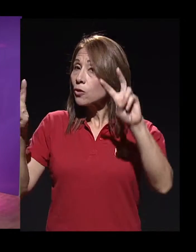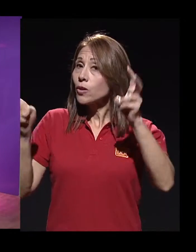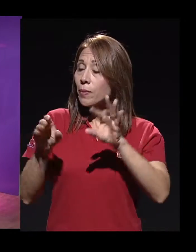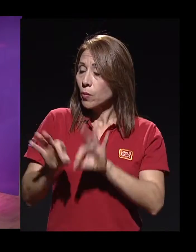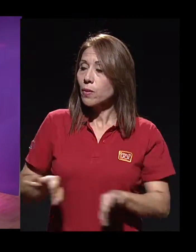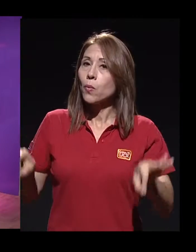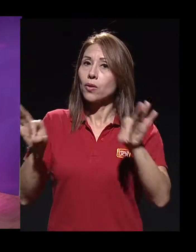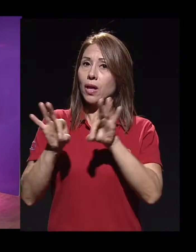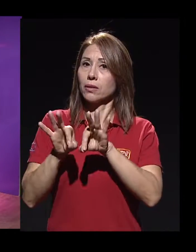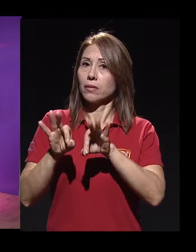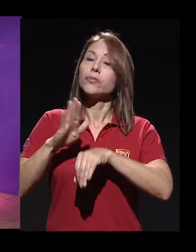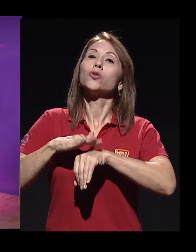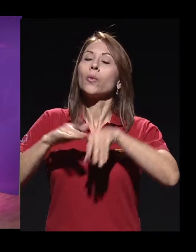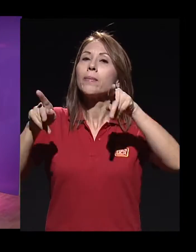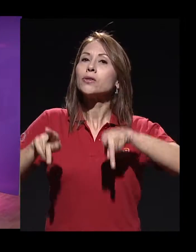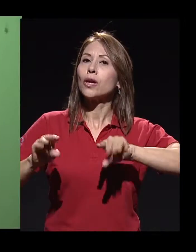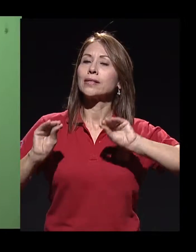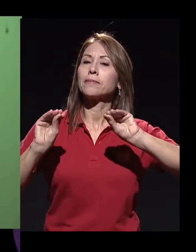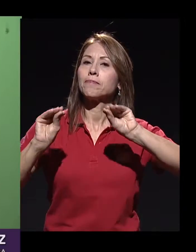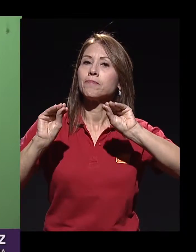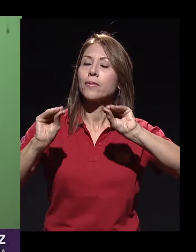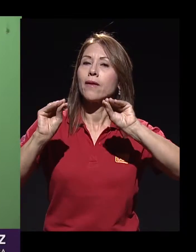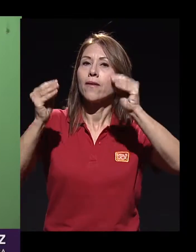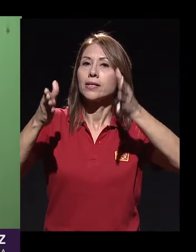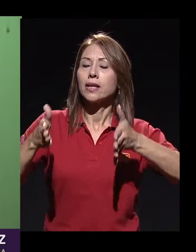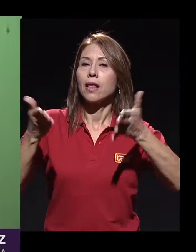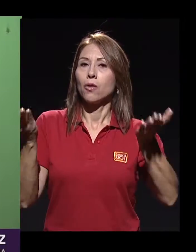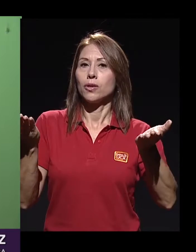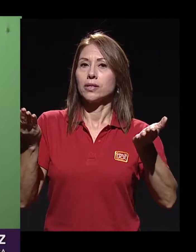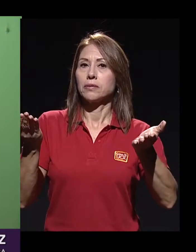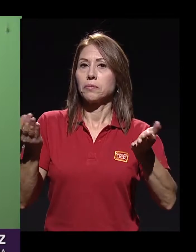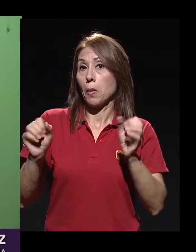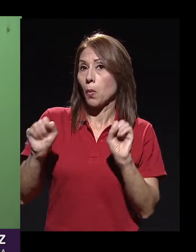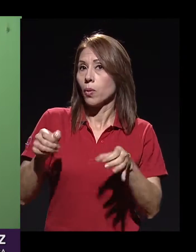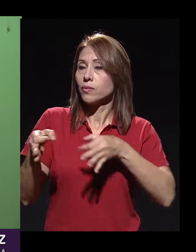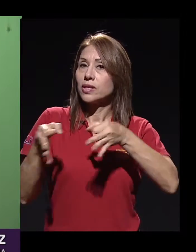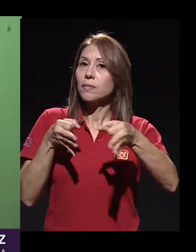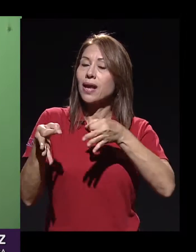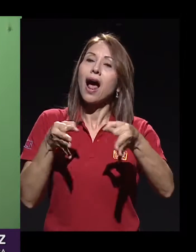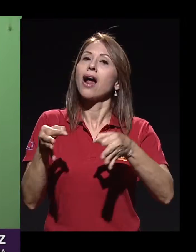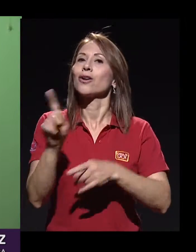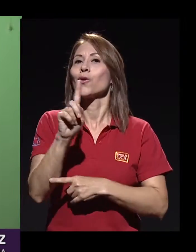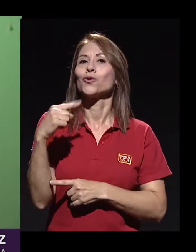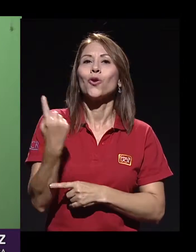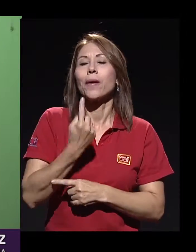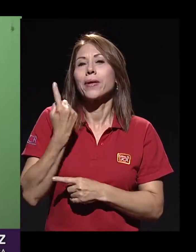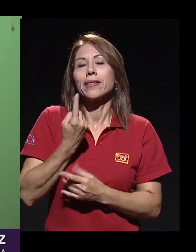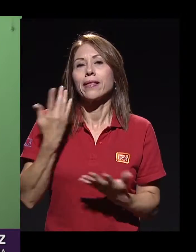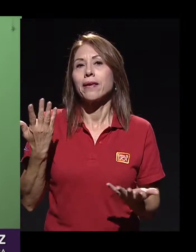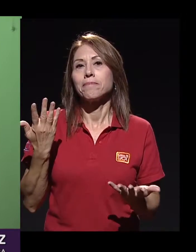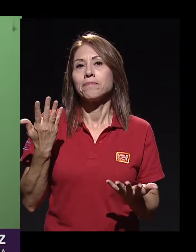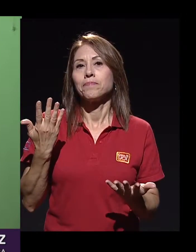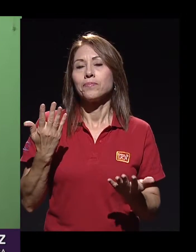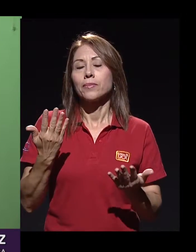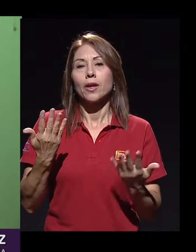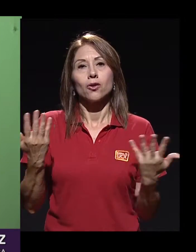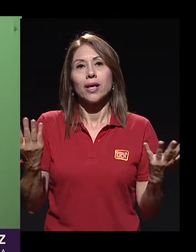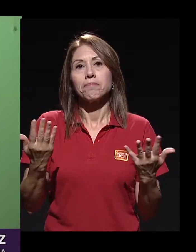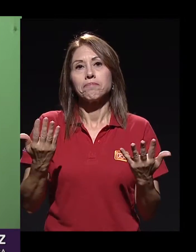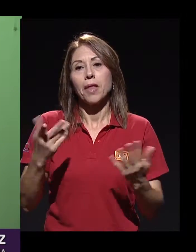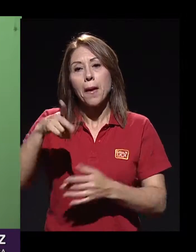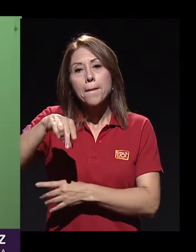tema muy importante, el tema de los facilitadores, María José, explicar que no solo, ¿verdad?, se atiende a población muy